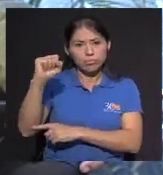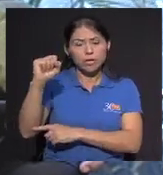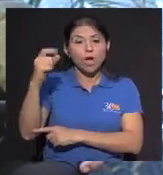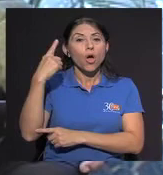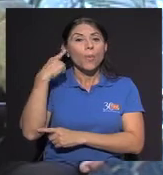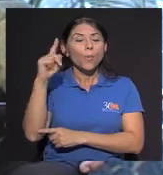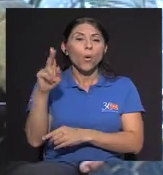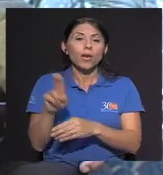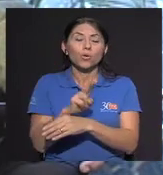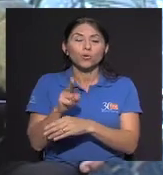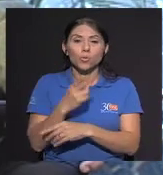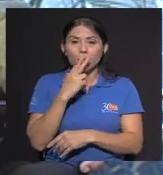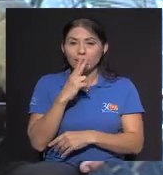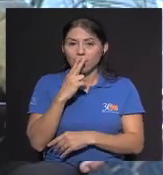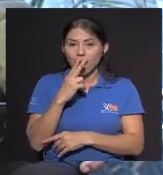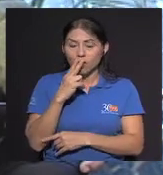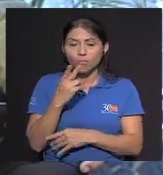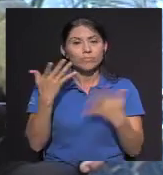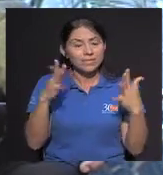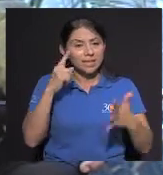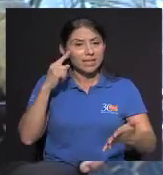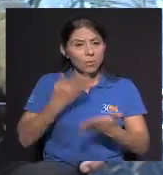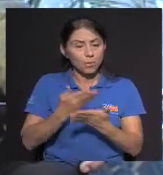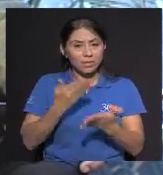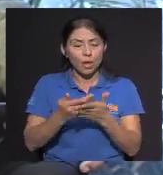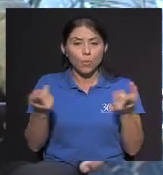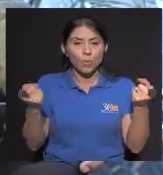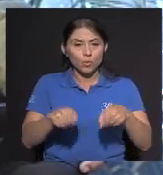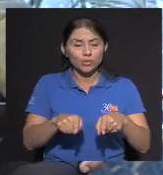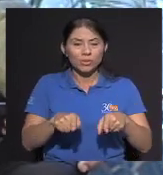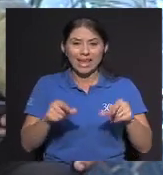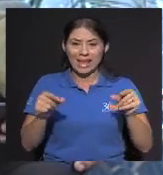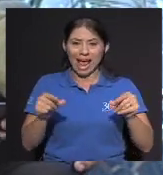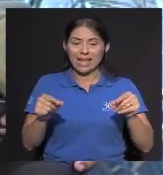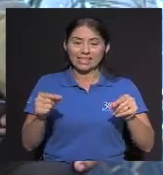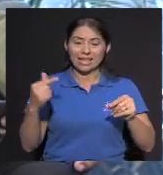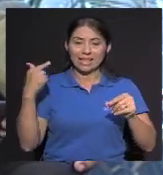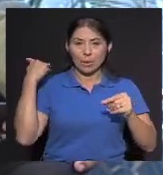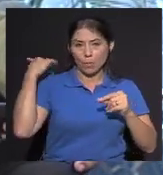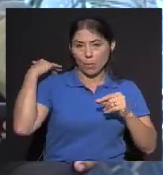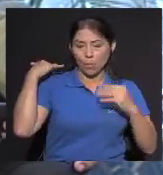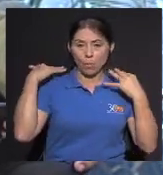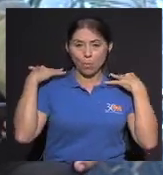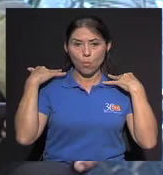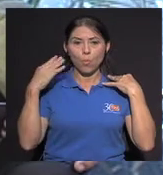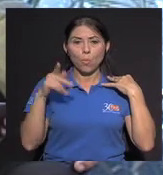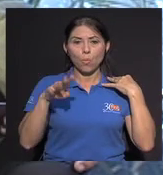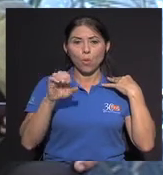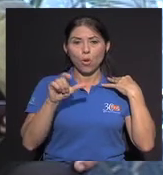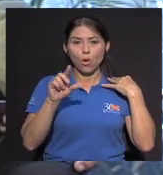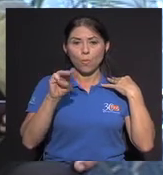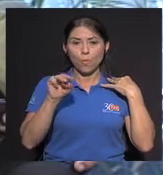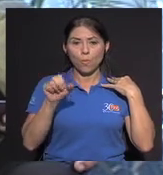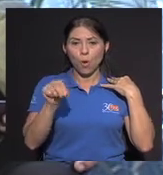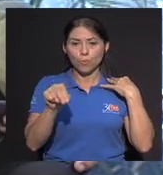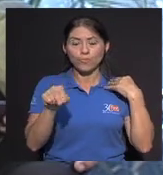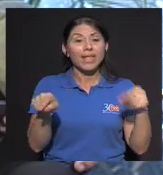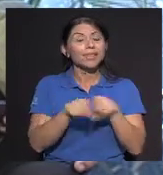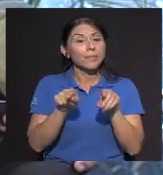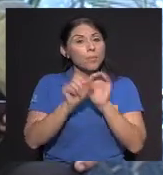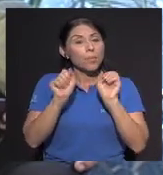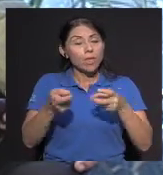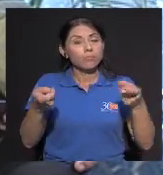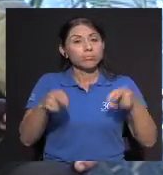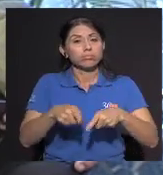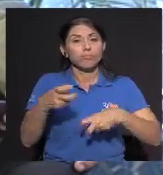Por el consumo Del tabaco Y está demostrado Que produce Cáncer de pulmón Aparte del cáncer de pulmón